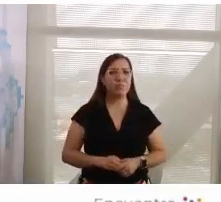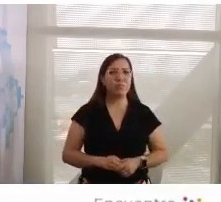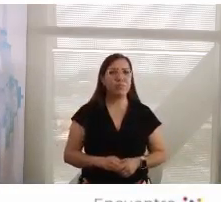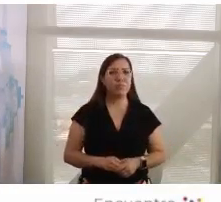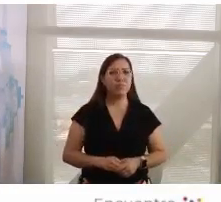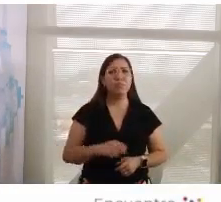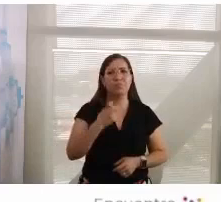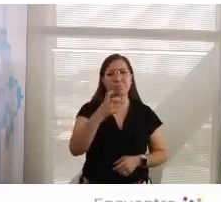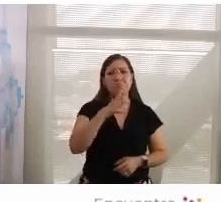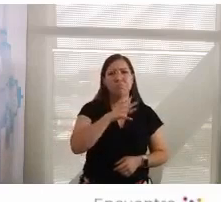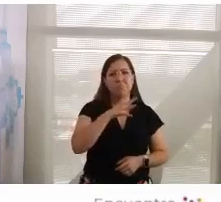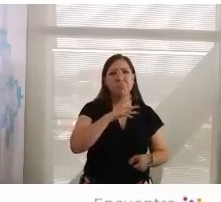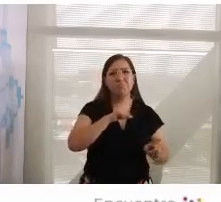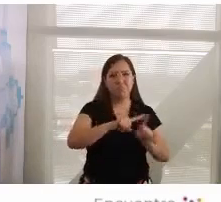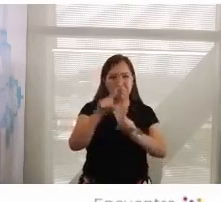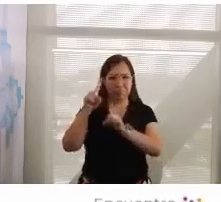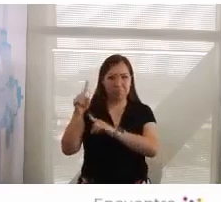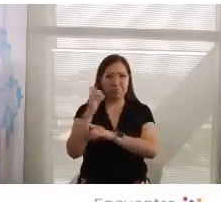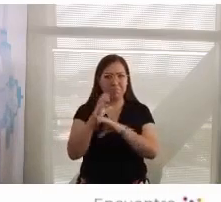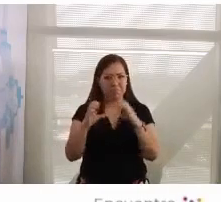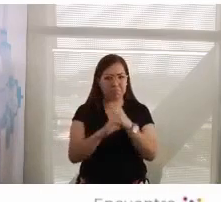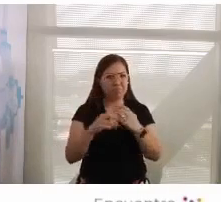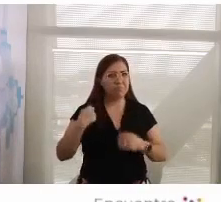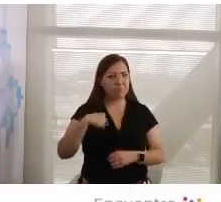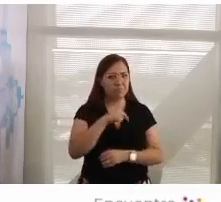consideraciones que nosotros hicimos,